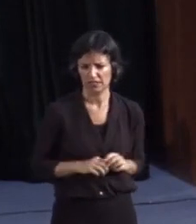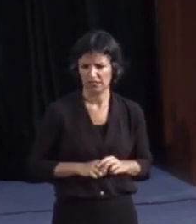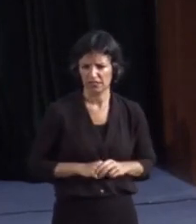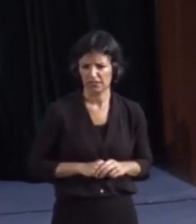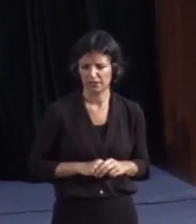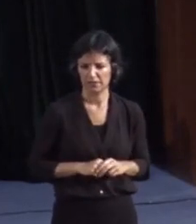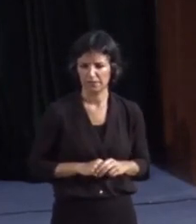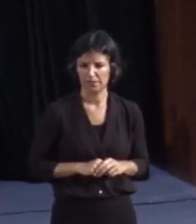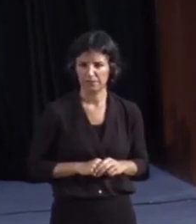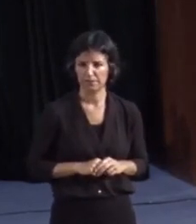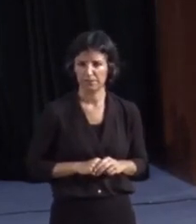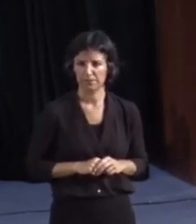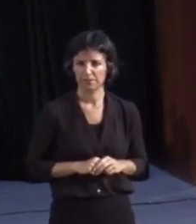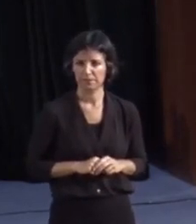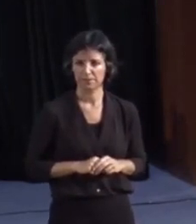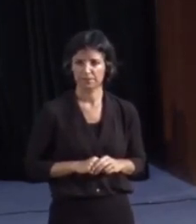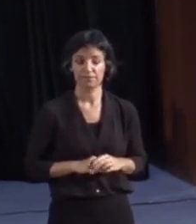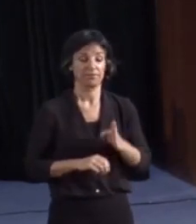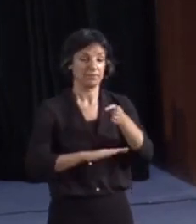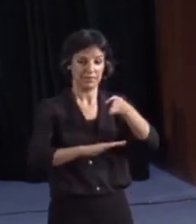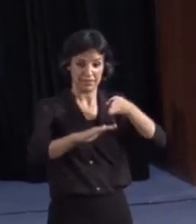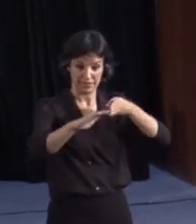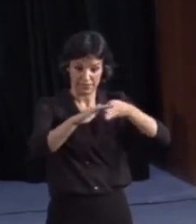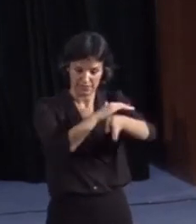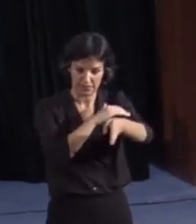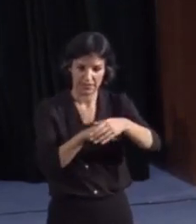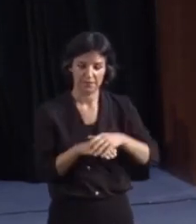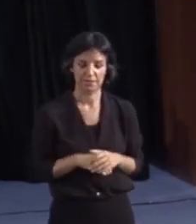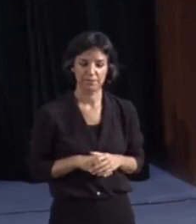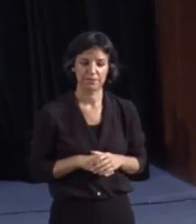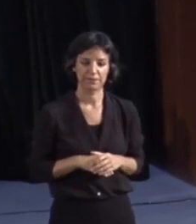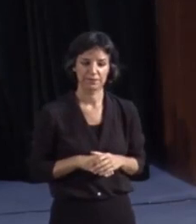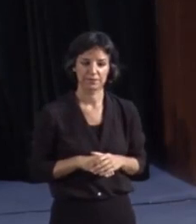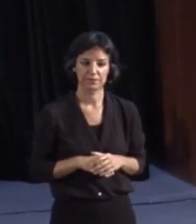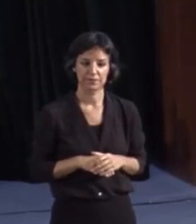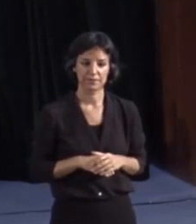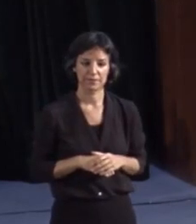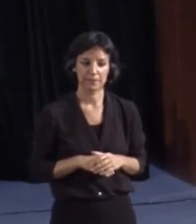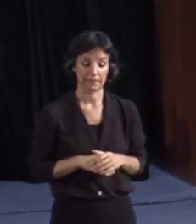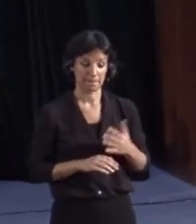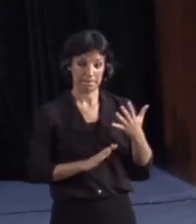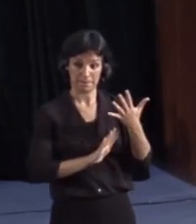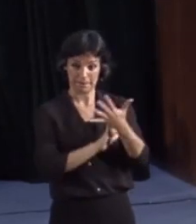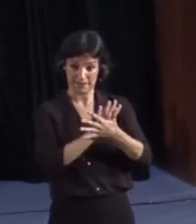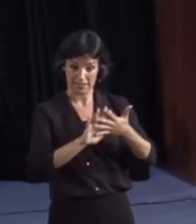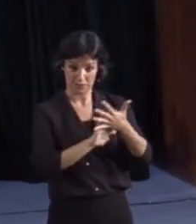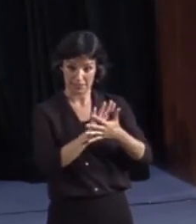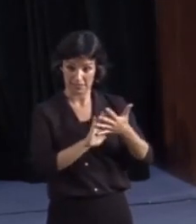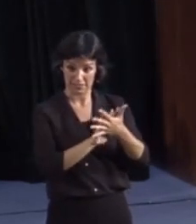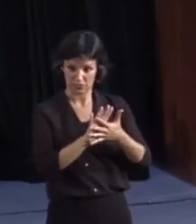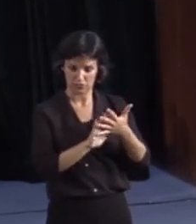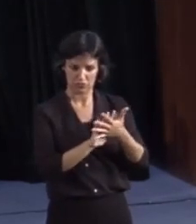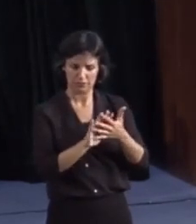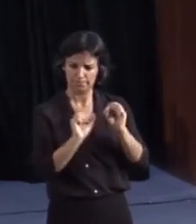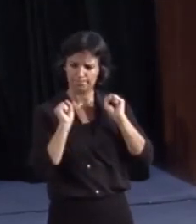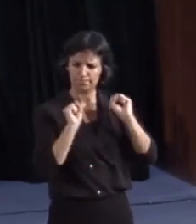La accesibilidad. Frente al bloqueo a la lengua de signos que encuentran sus usuarios en numerosos